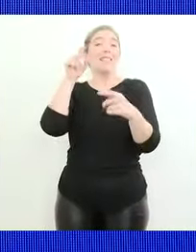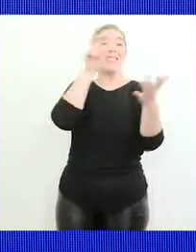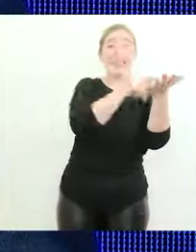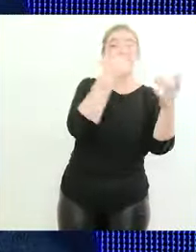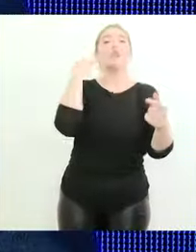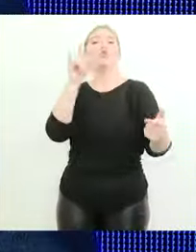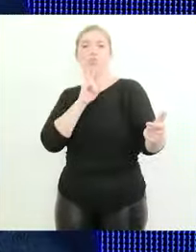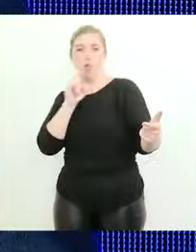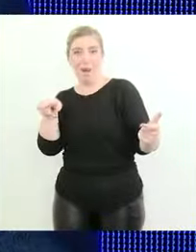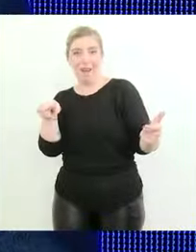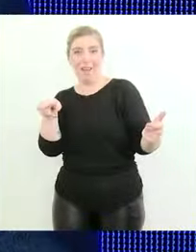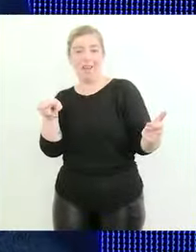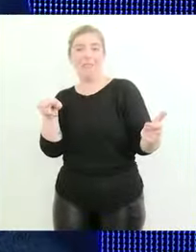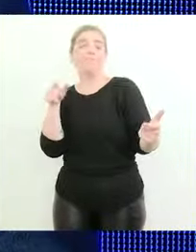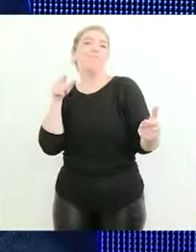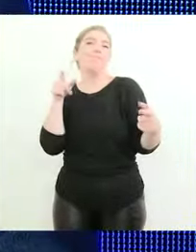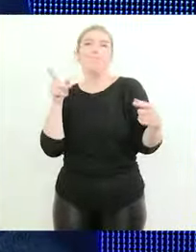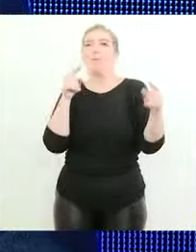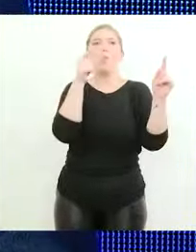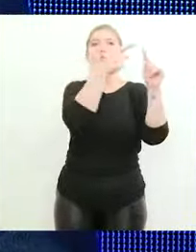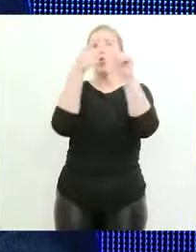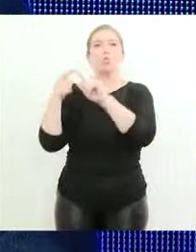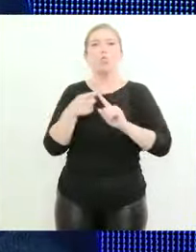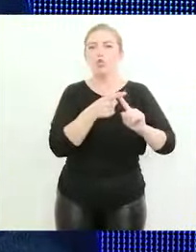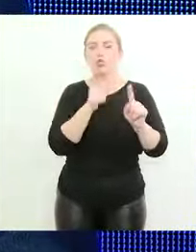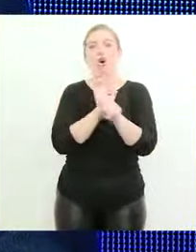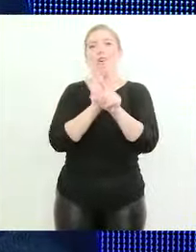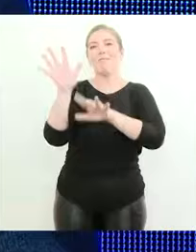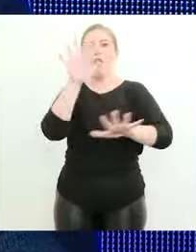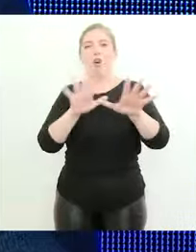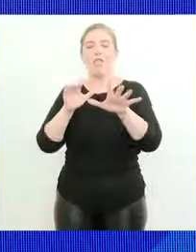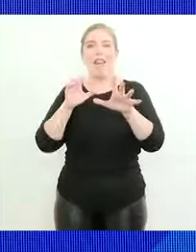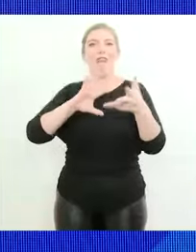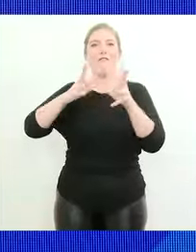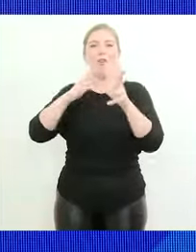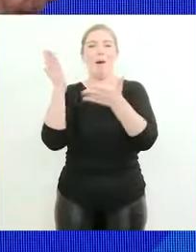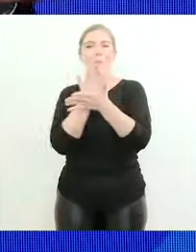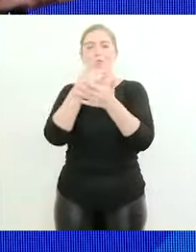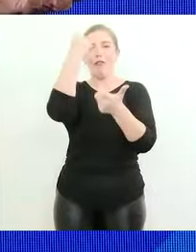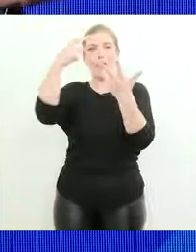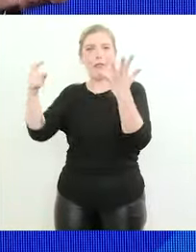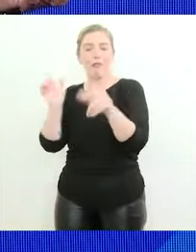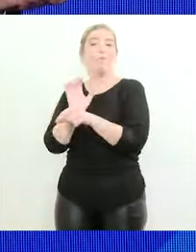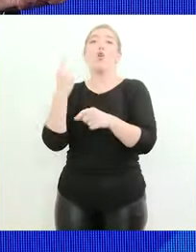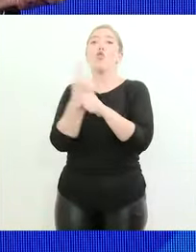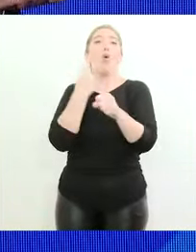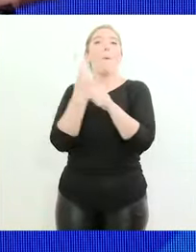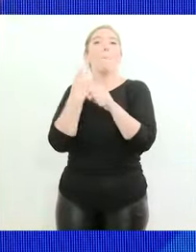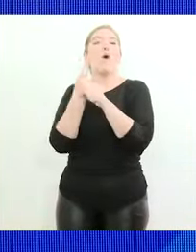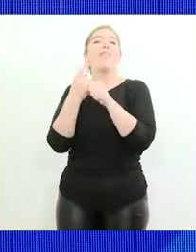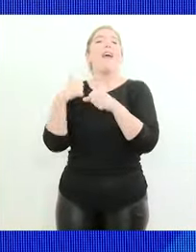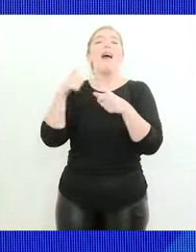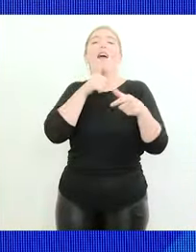Tucumán que son los que digamos ordenan el multimodalismo no va a entrar al corredor bioceánico